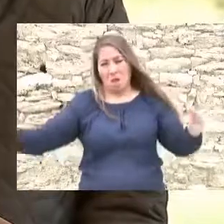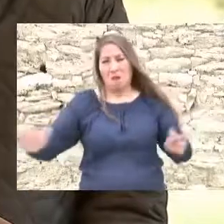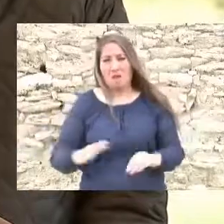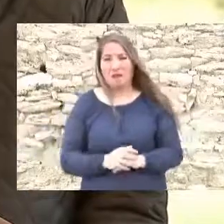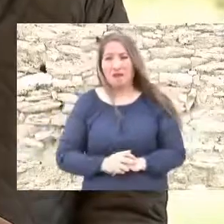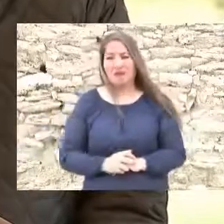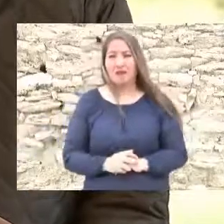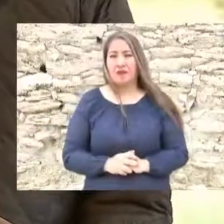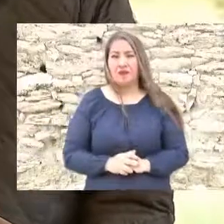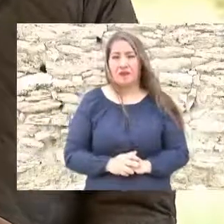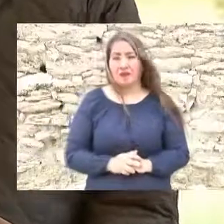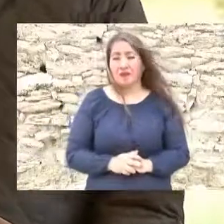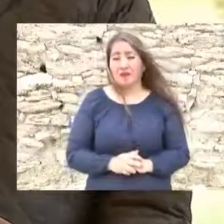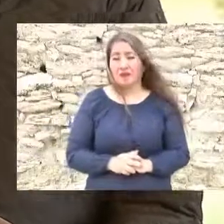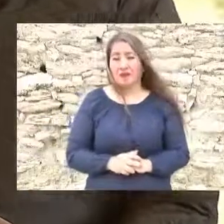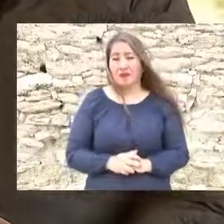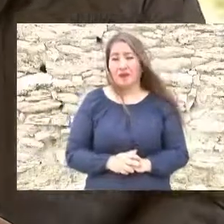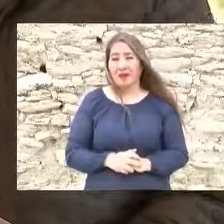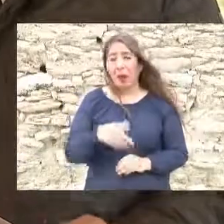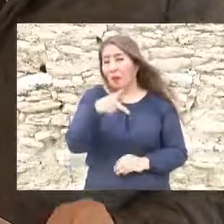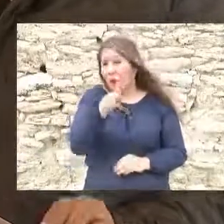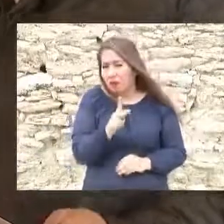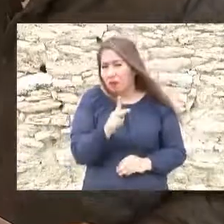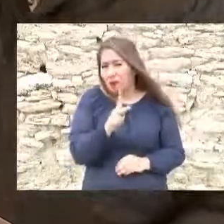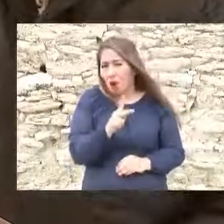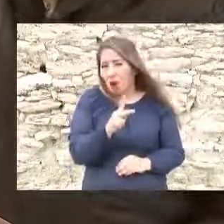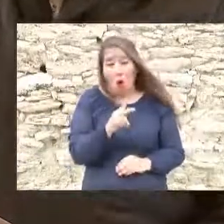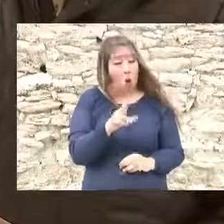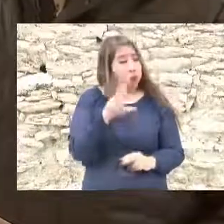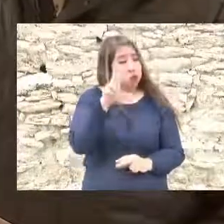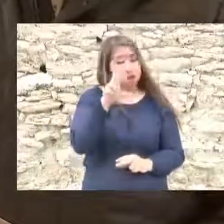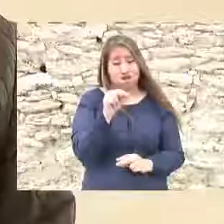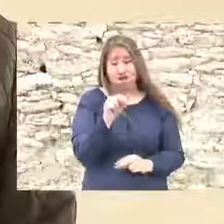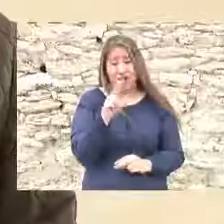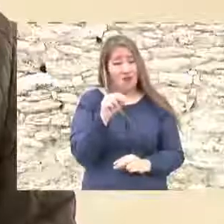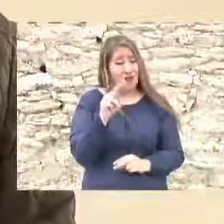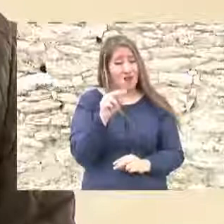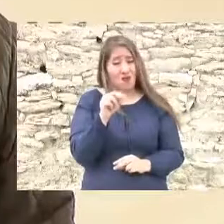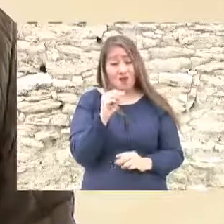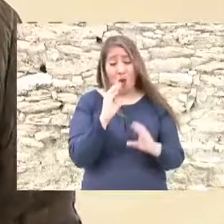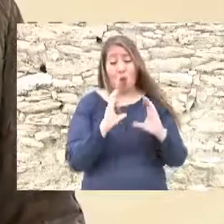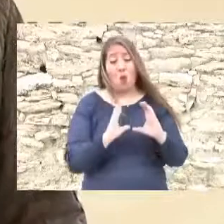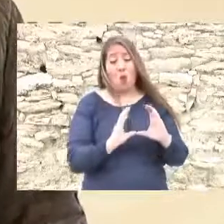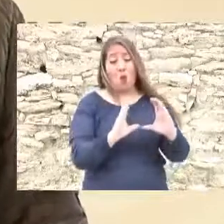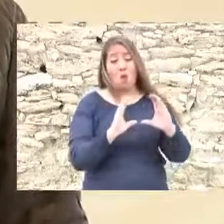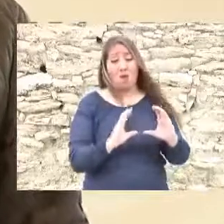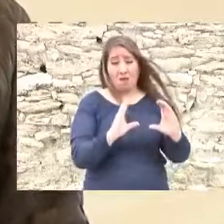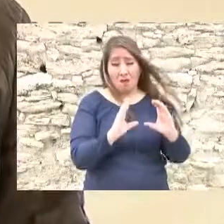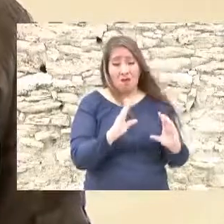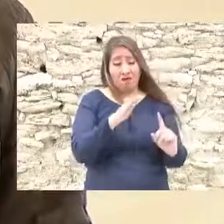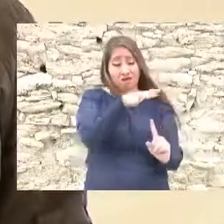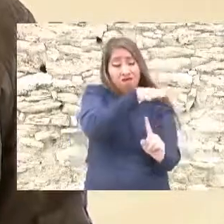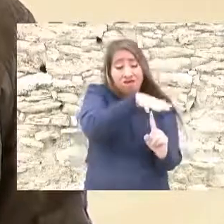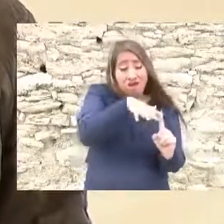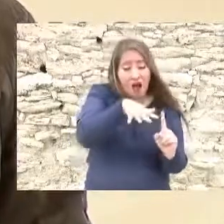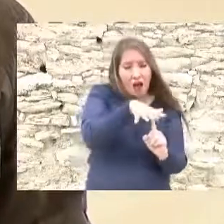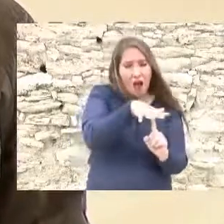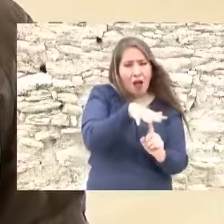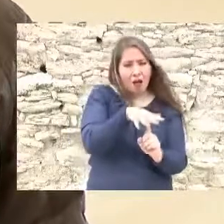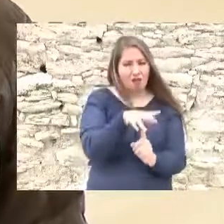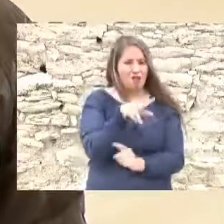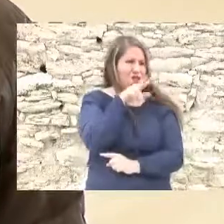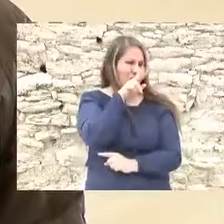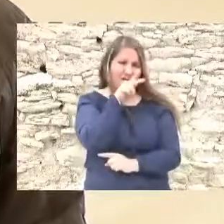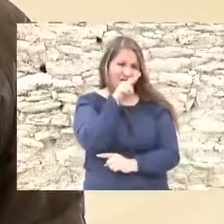y no se cuidó el medio ambiente ni se preocupó